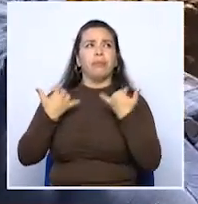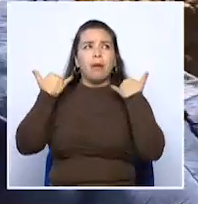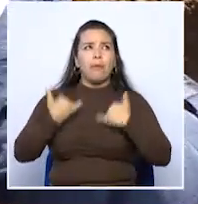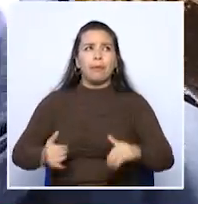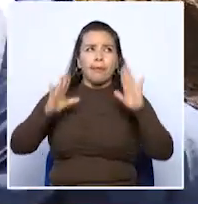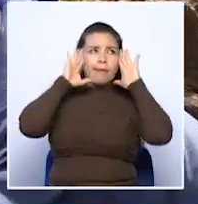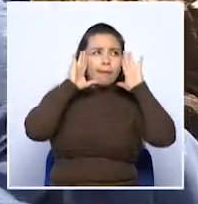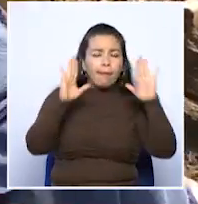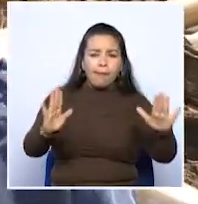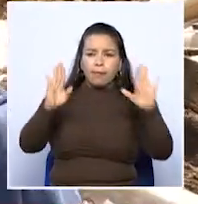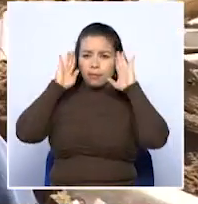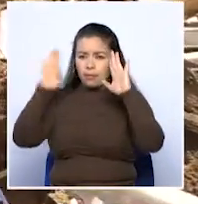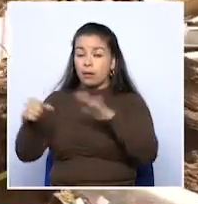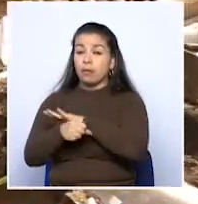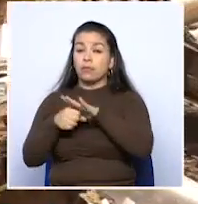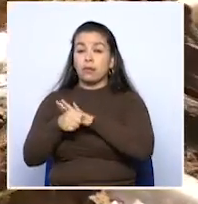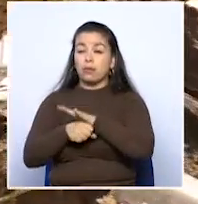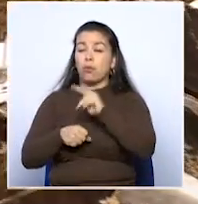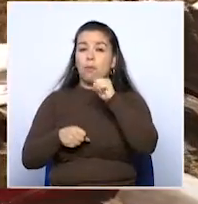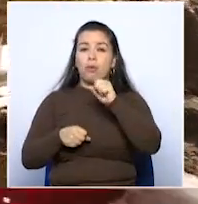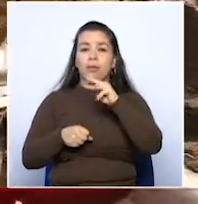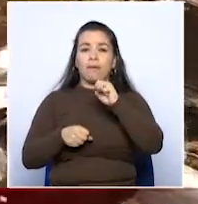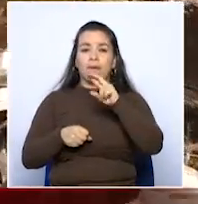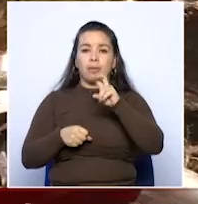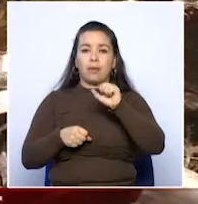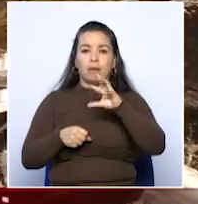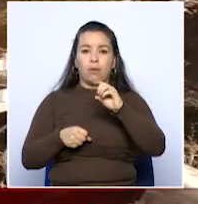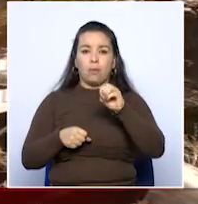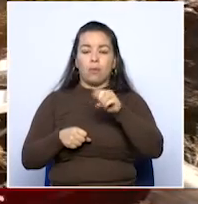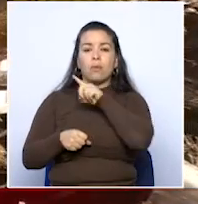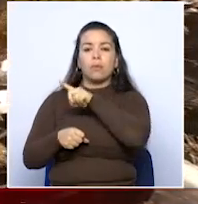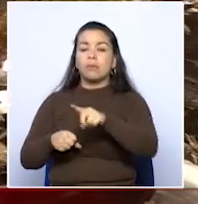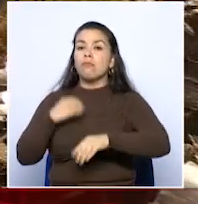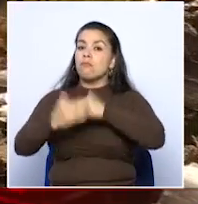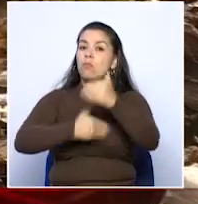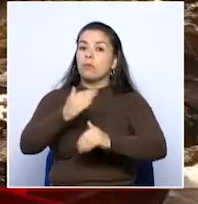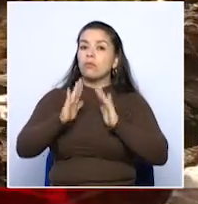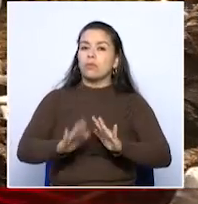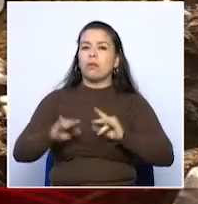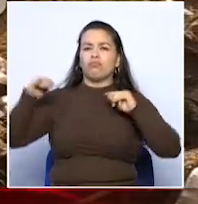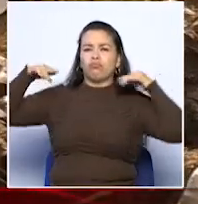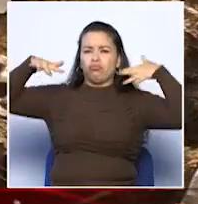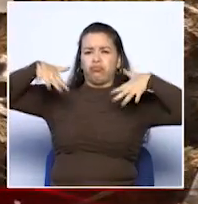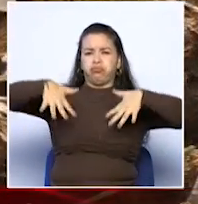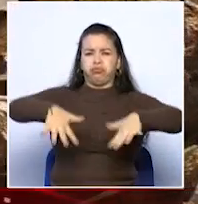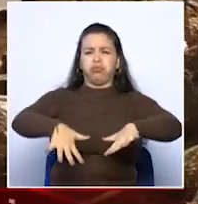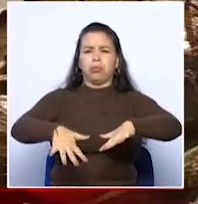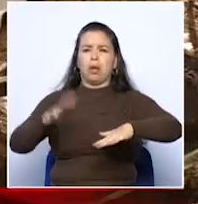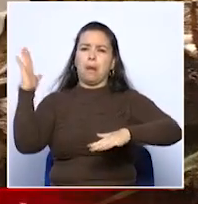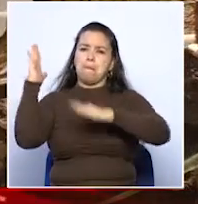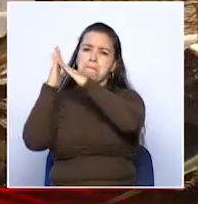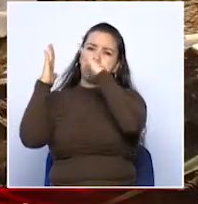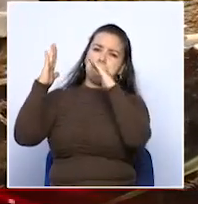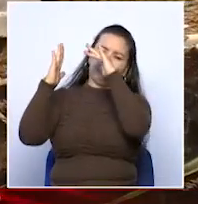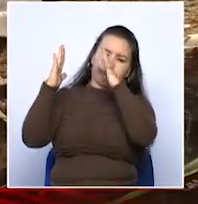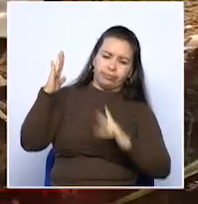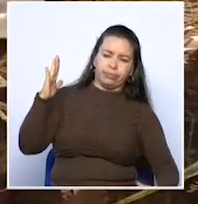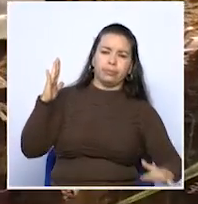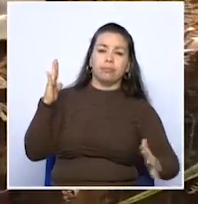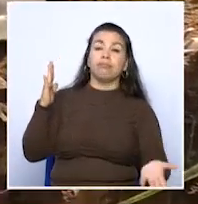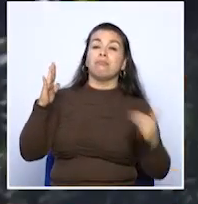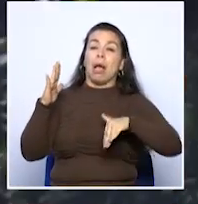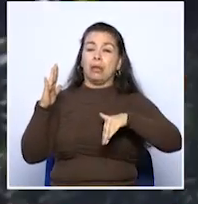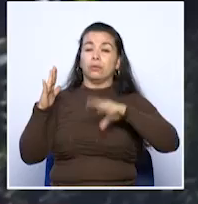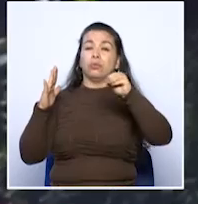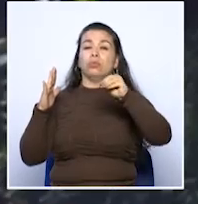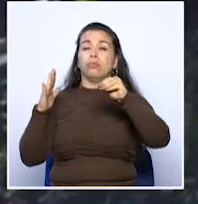sector como lo pueden ver, sector Montevideo. Vemos un proceso de un deslizamiento en talud inclinado con una sobresaturación de